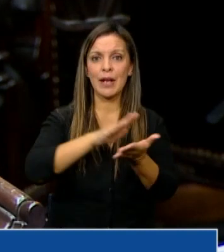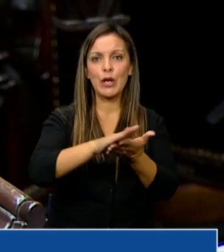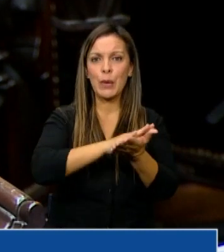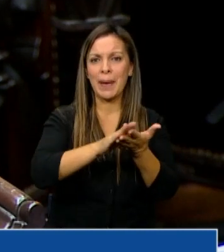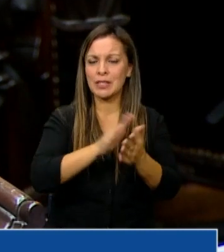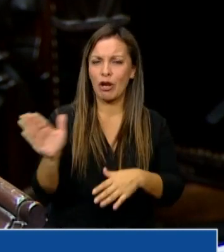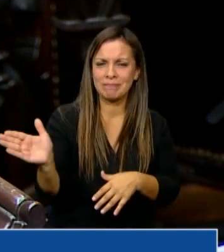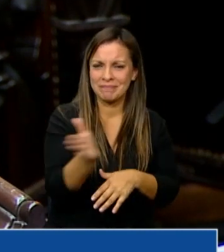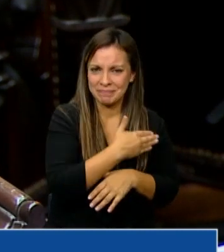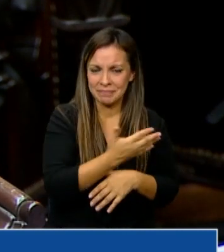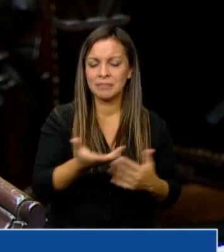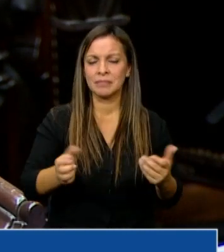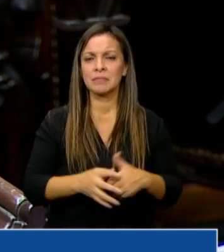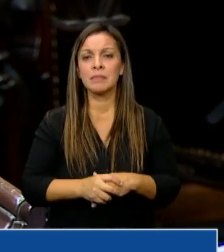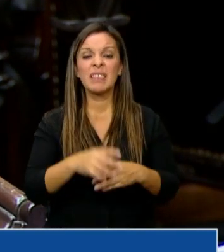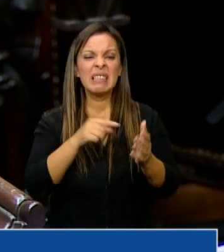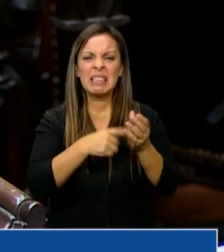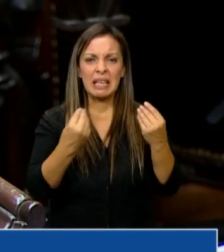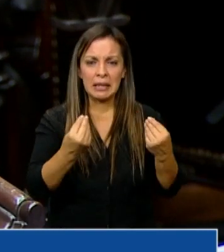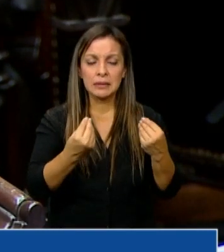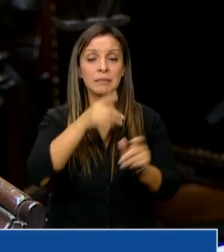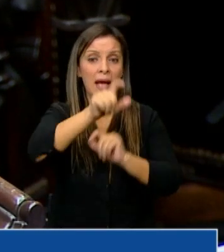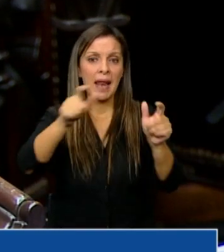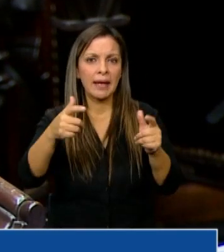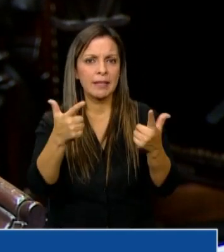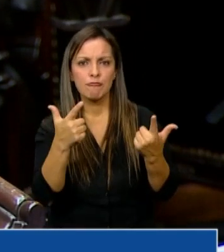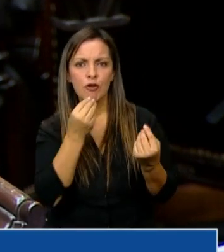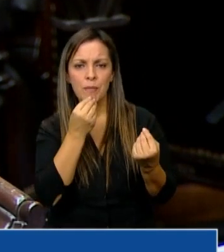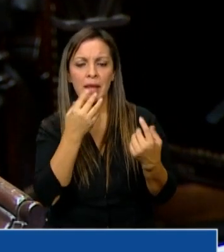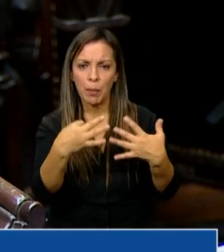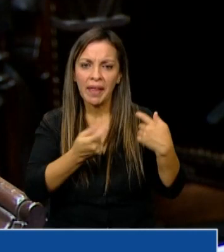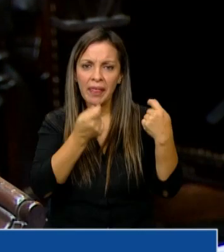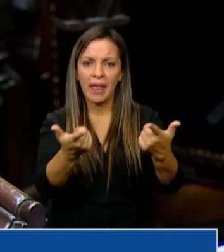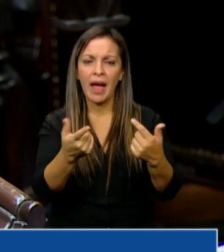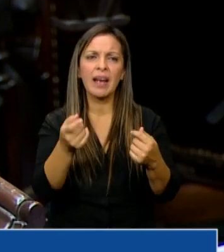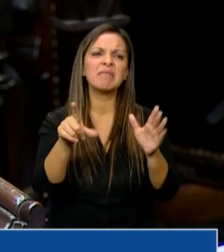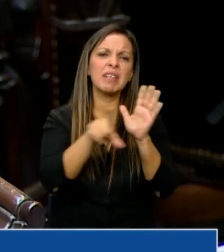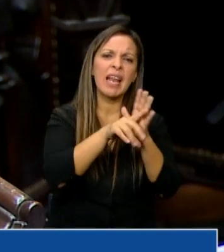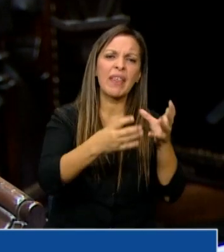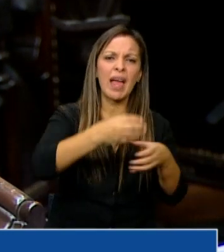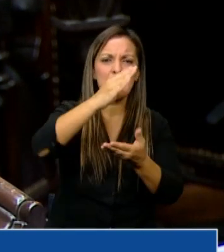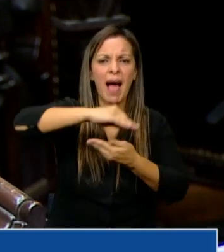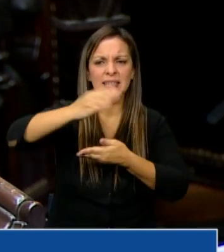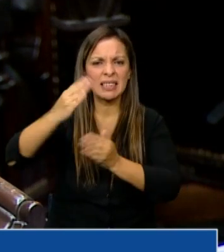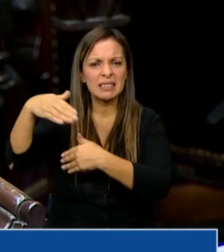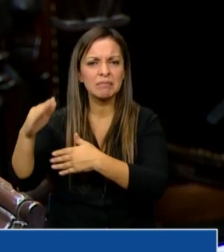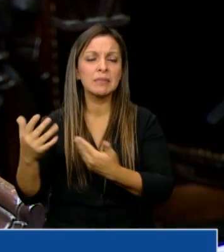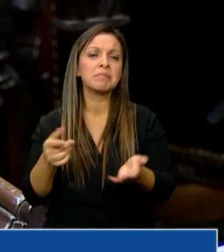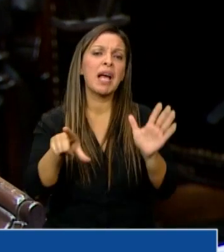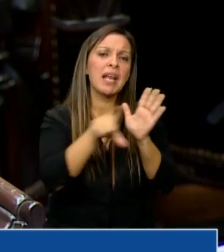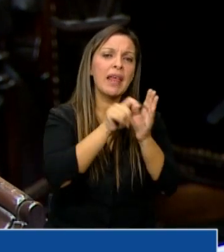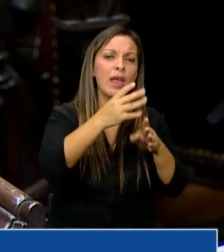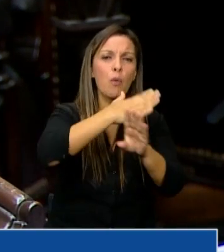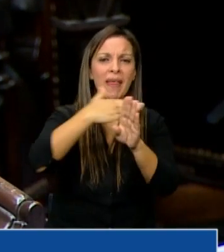garantizar que los que no tienen garantizado un plato de comida lo puedan tener, ley de envase, humedales, bueno, muchas leyes que tienen que ver